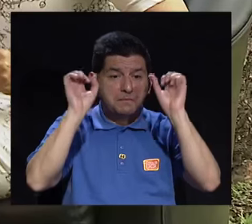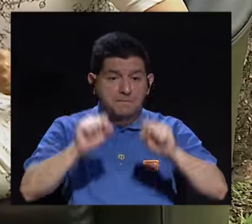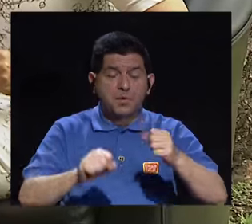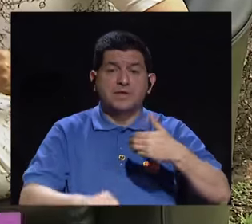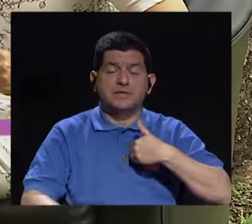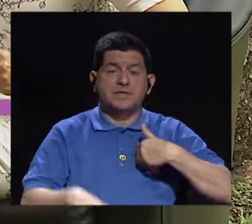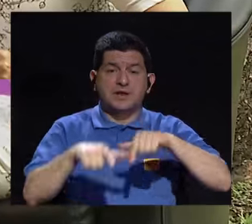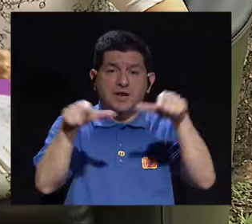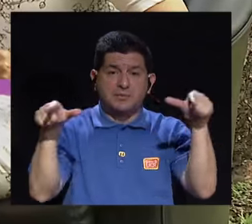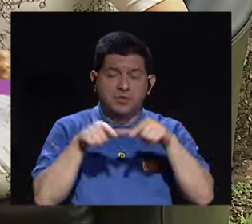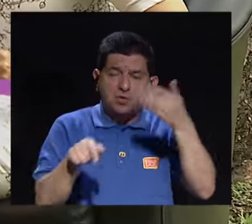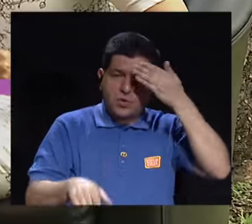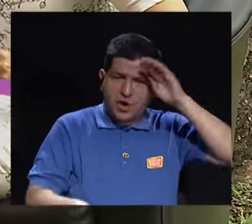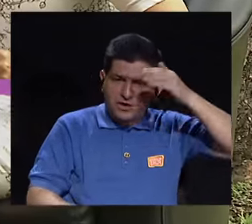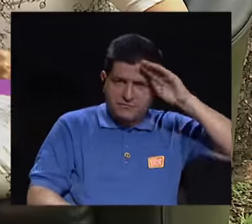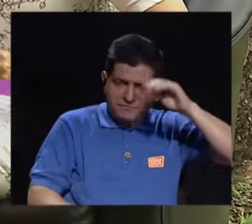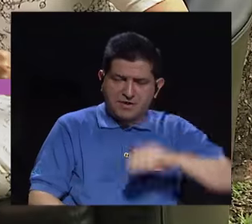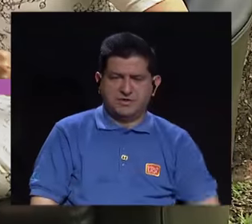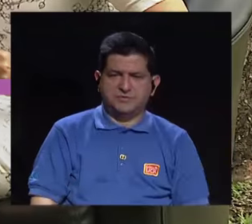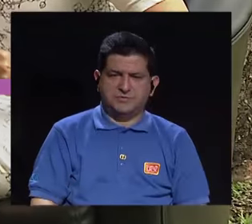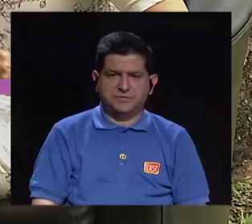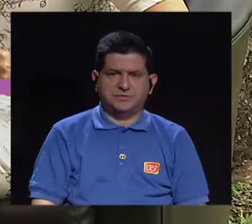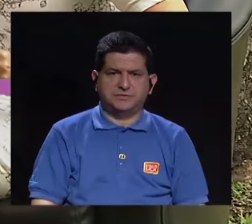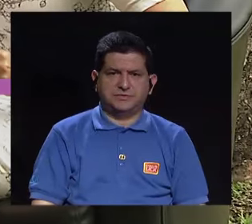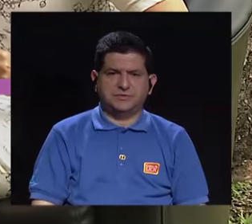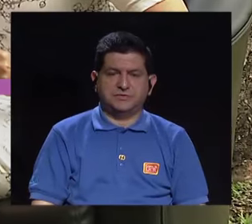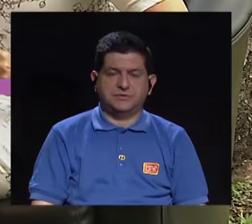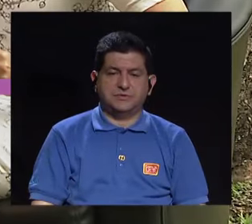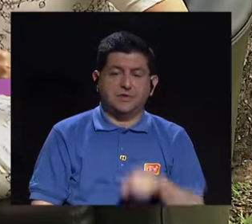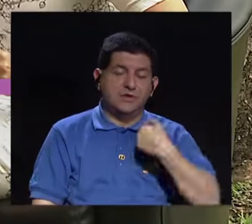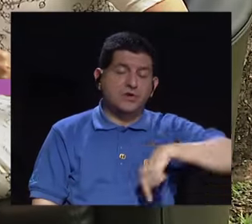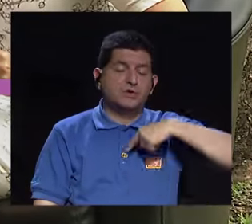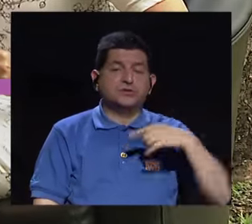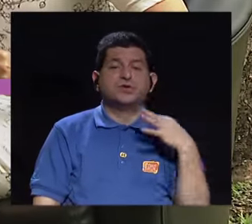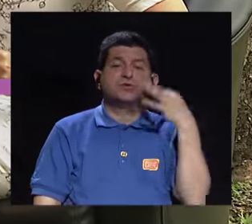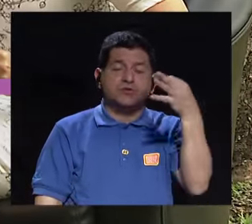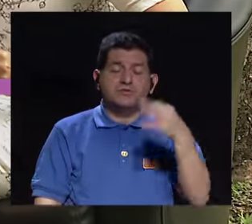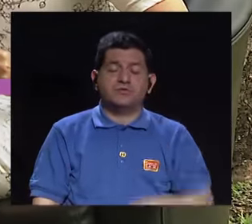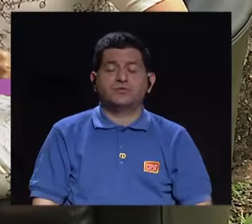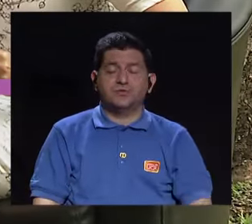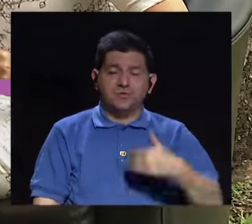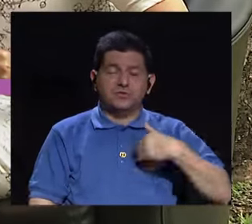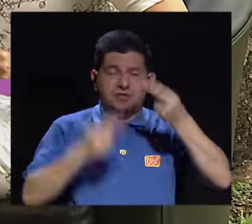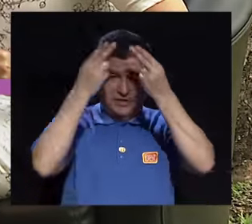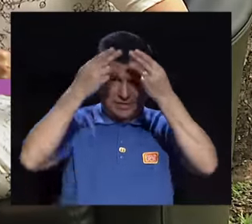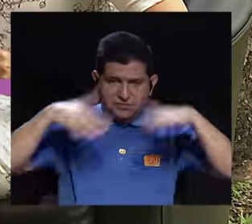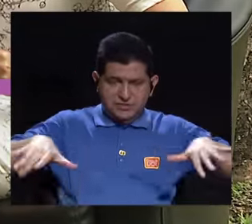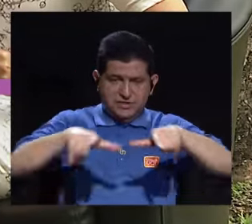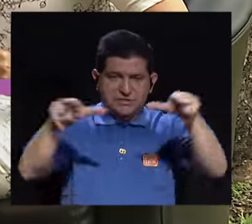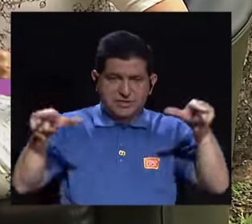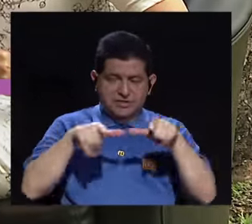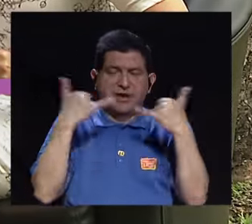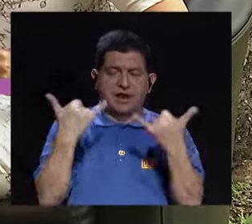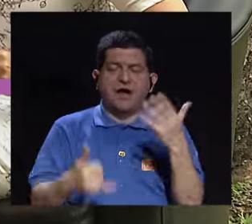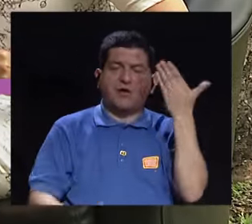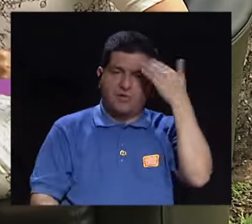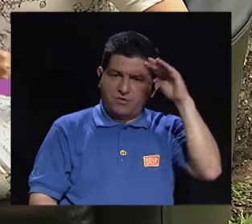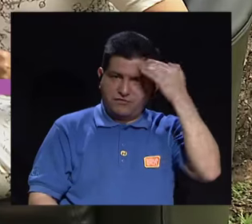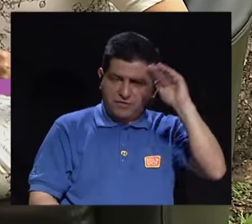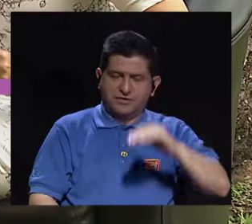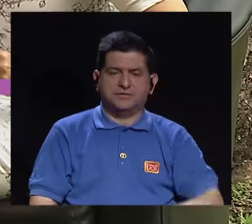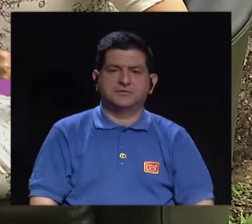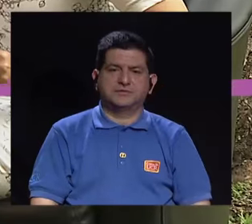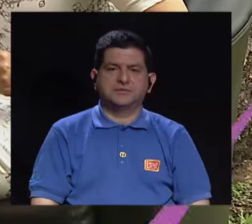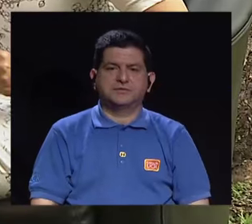Puede ser, tenemos una página de Facebook, estamos en vías de tener una página web, por el momento tenemos la página de